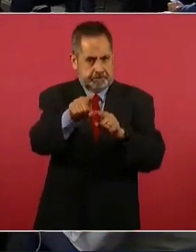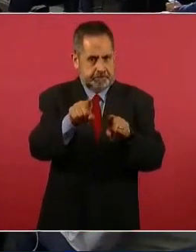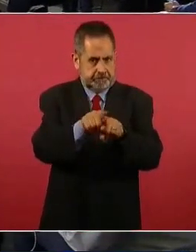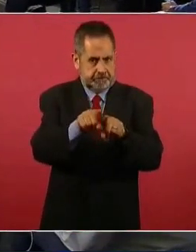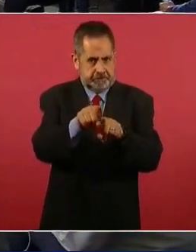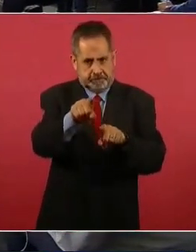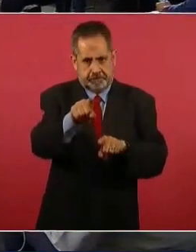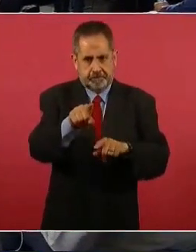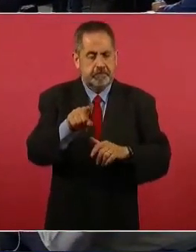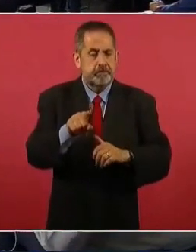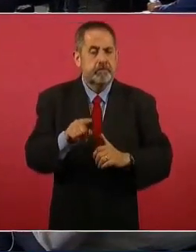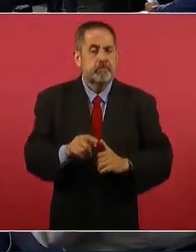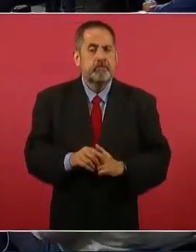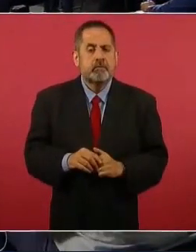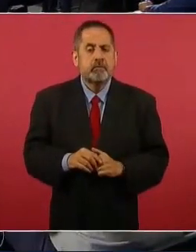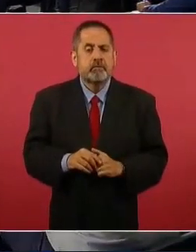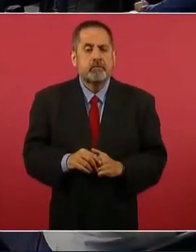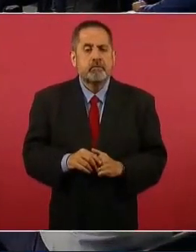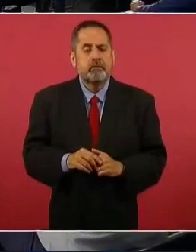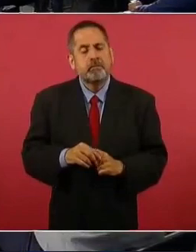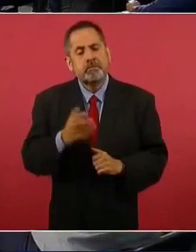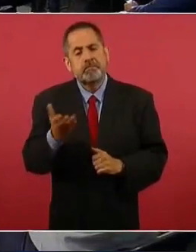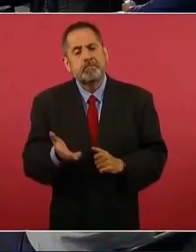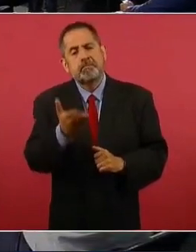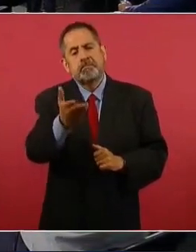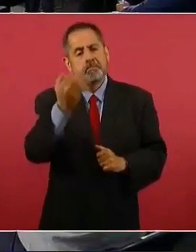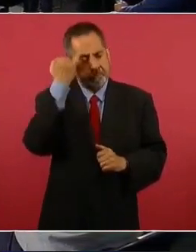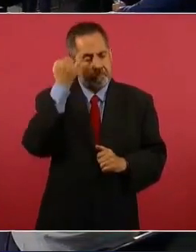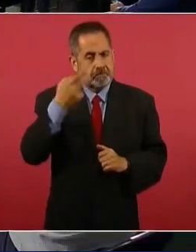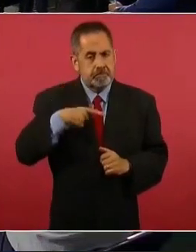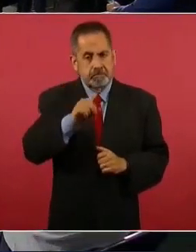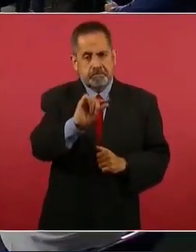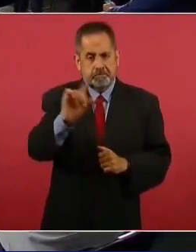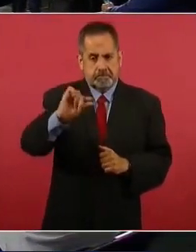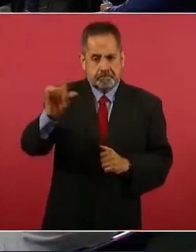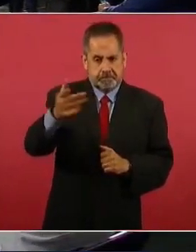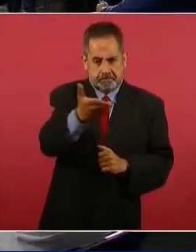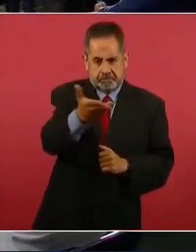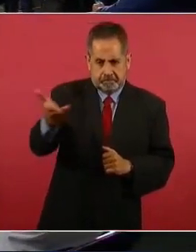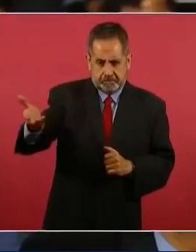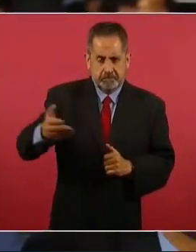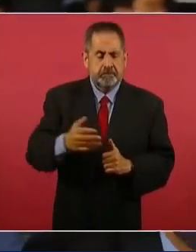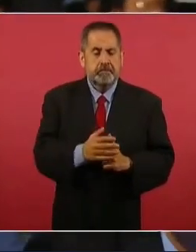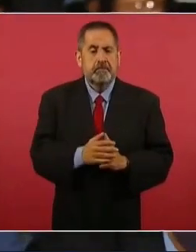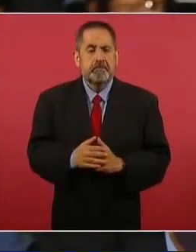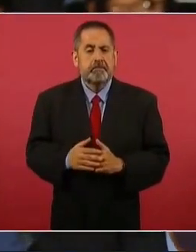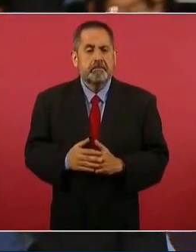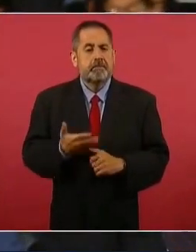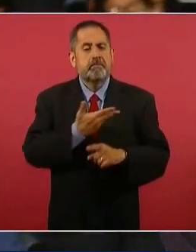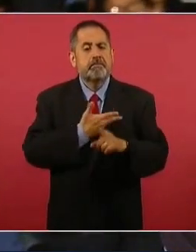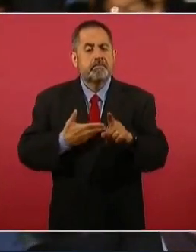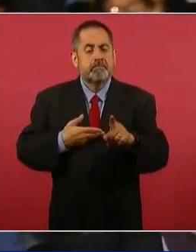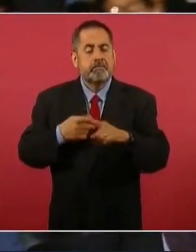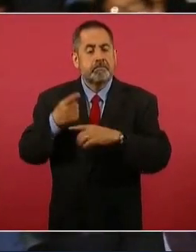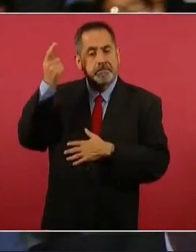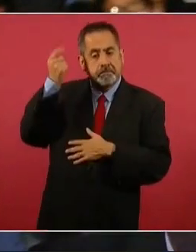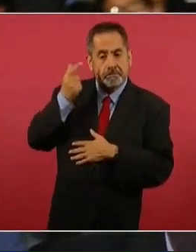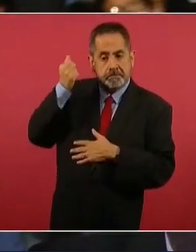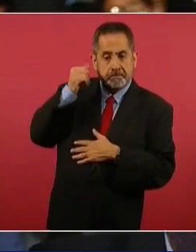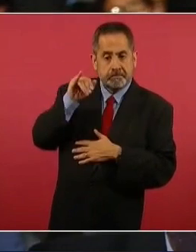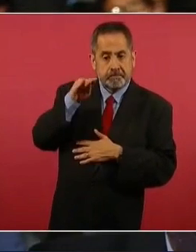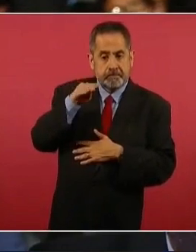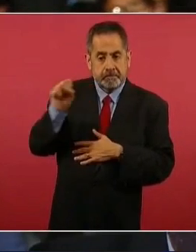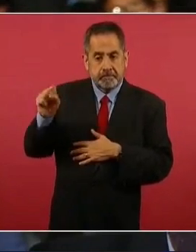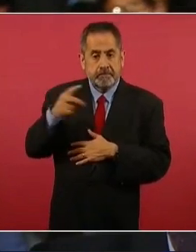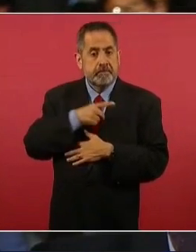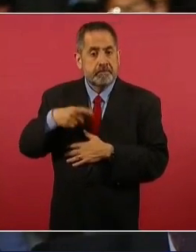para hacerle un planteamiento a los funcionarios de salud. Presidente, a los jubilados del IMSS le